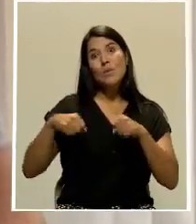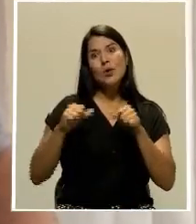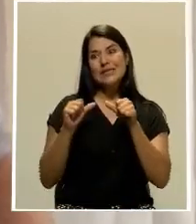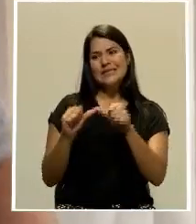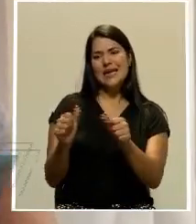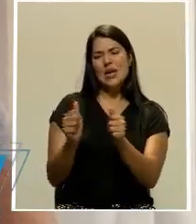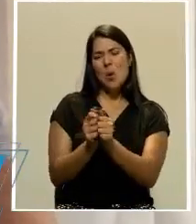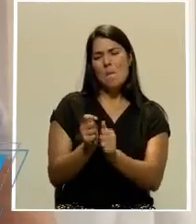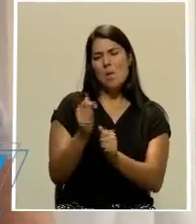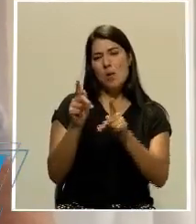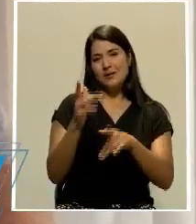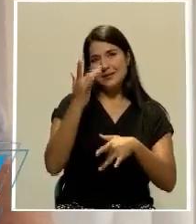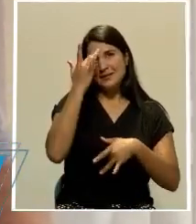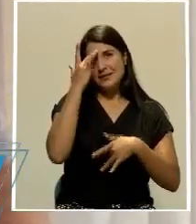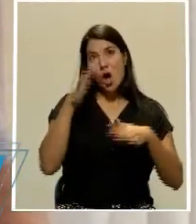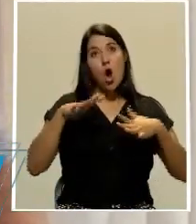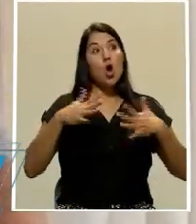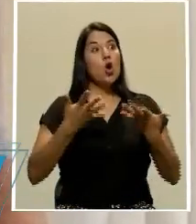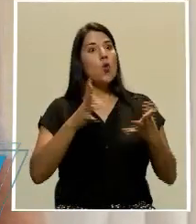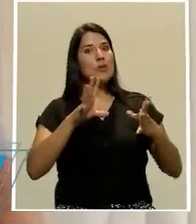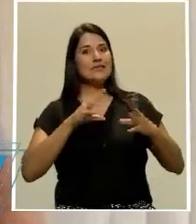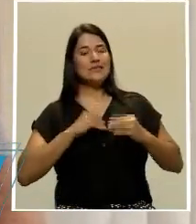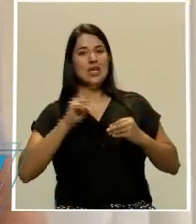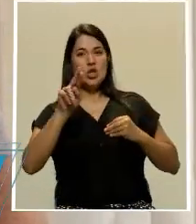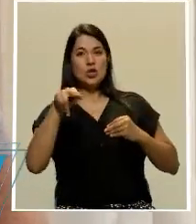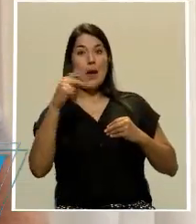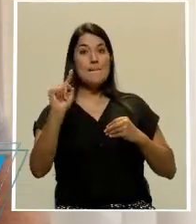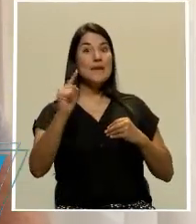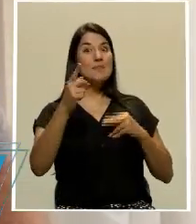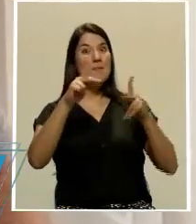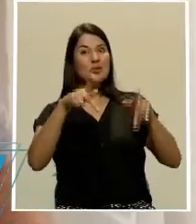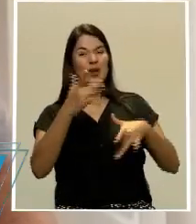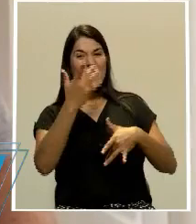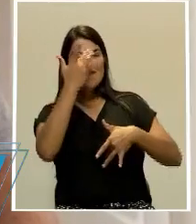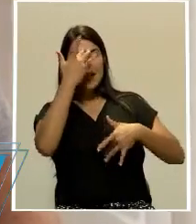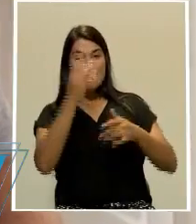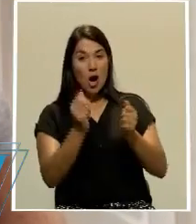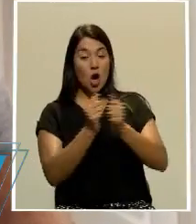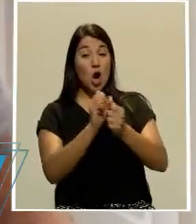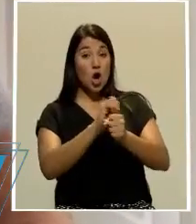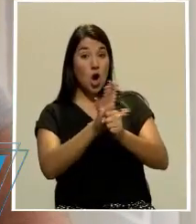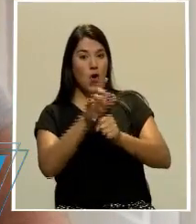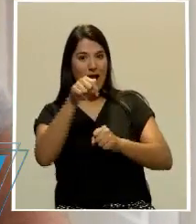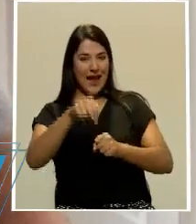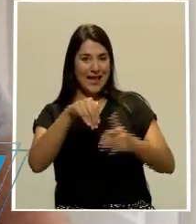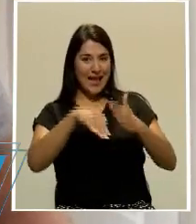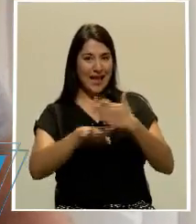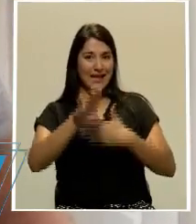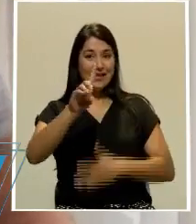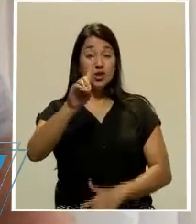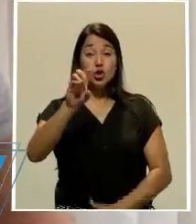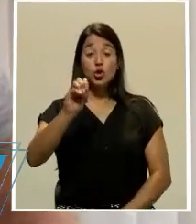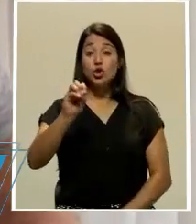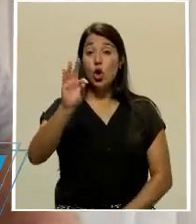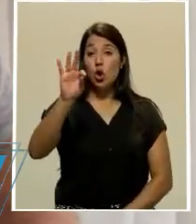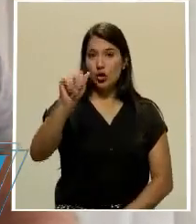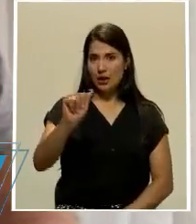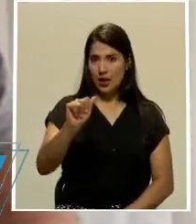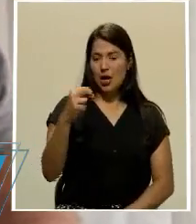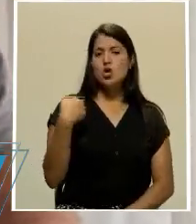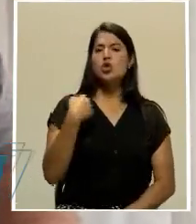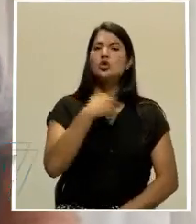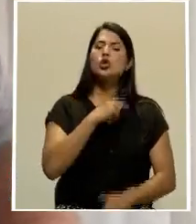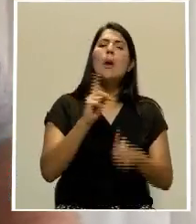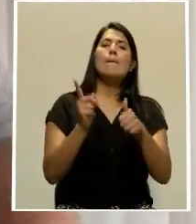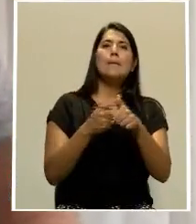del primer caso de COVID-19 en el cantón de Dota? Bueno, la hemos recibido primero que nada con